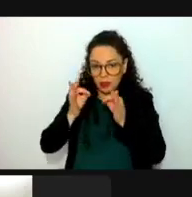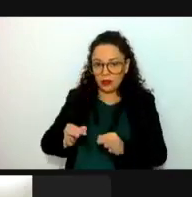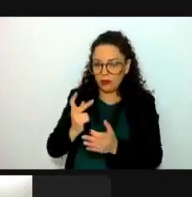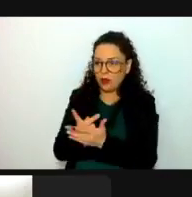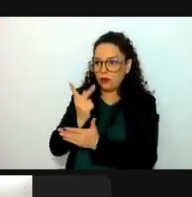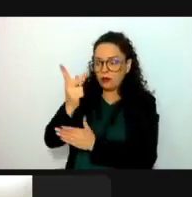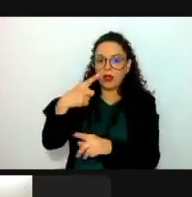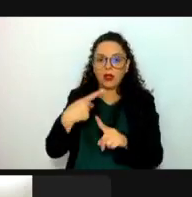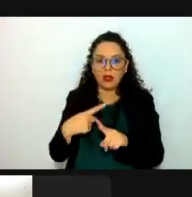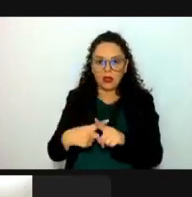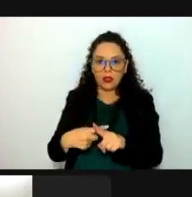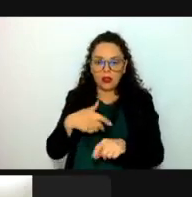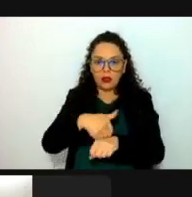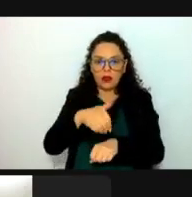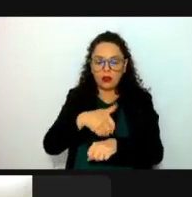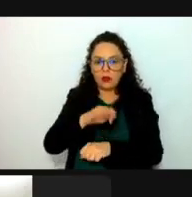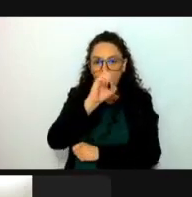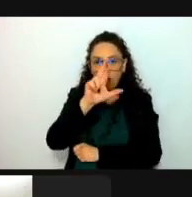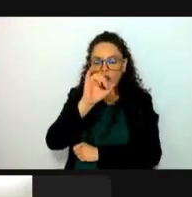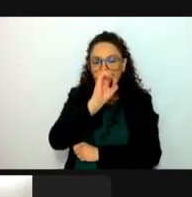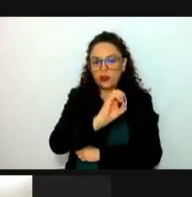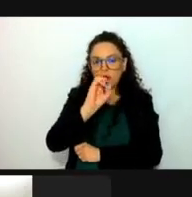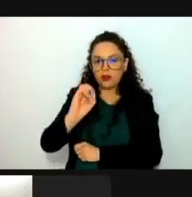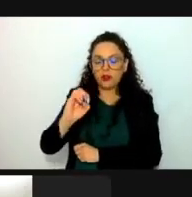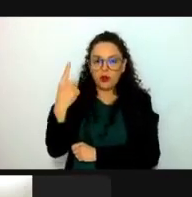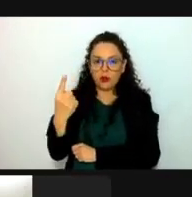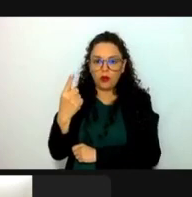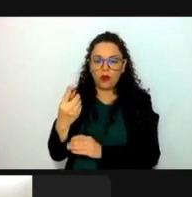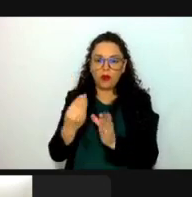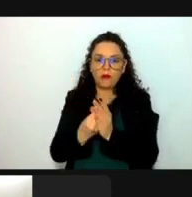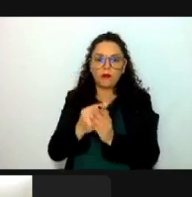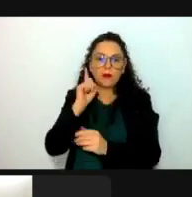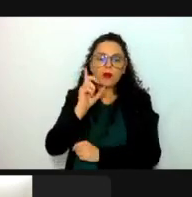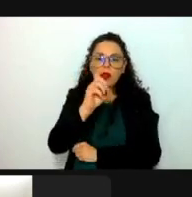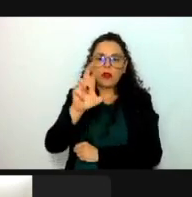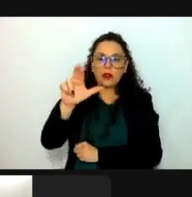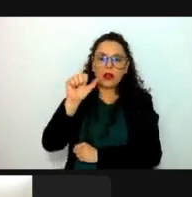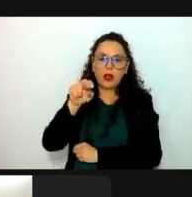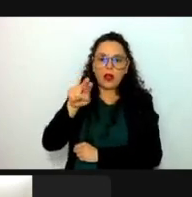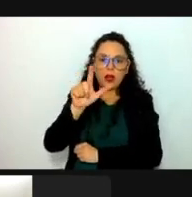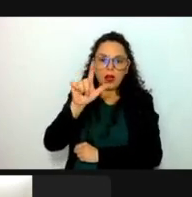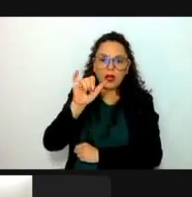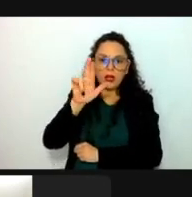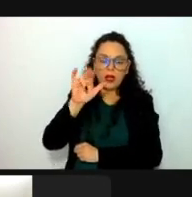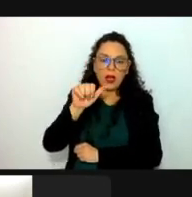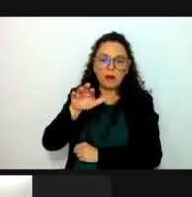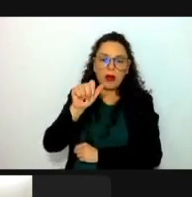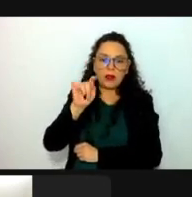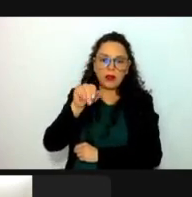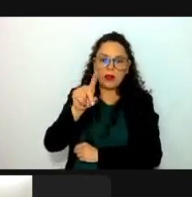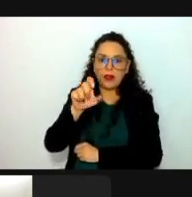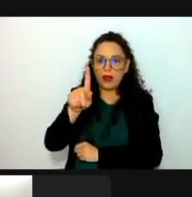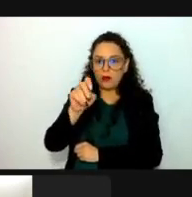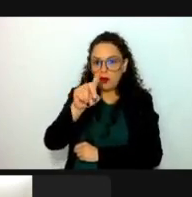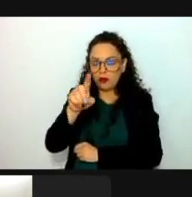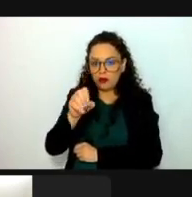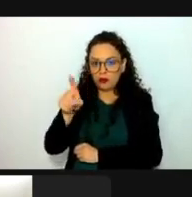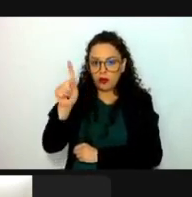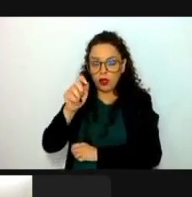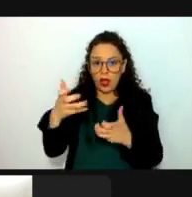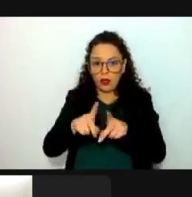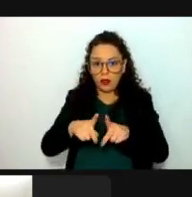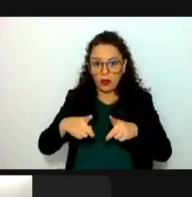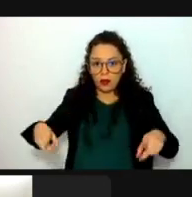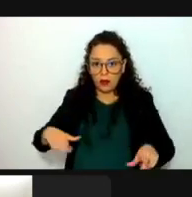al folio número 001, correspondiente a la doctora Ana Lirian Martín del Pozo, a razón que ha desarrollado y mantenido de manera